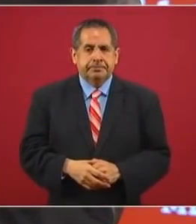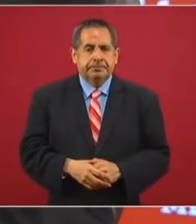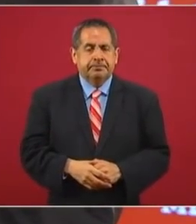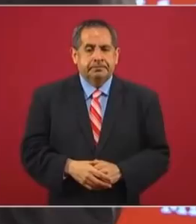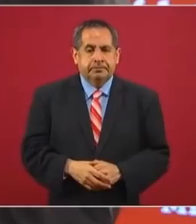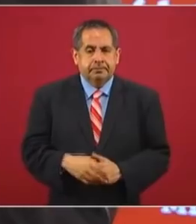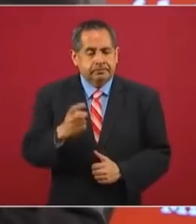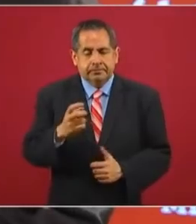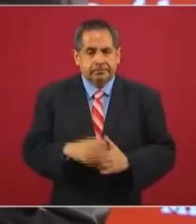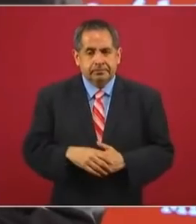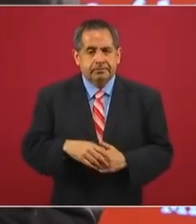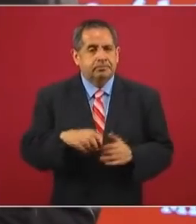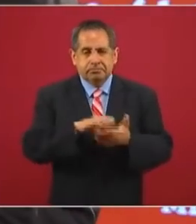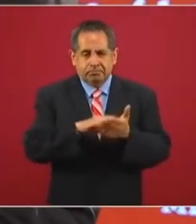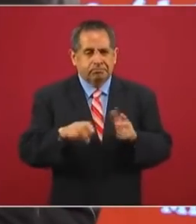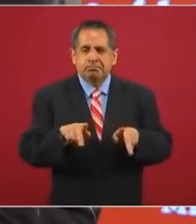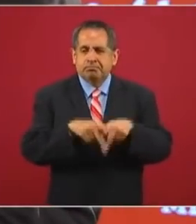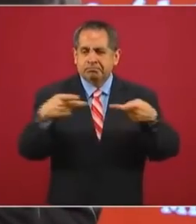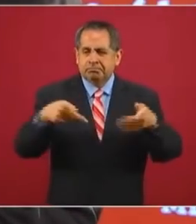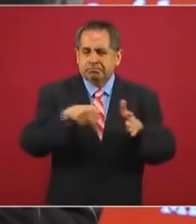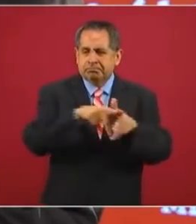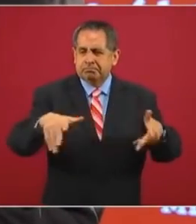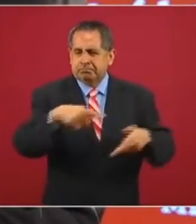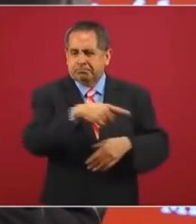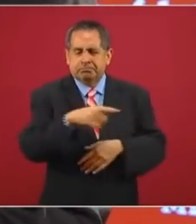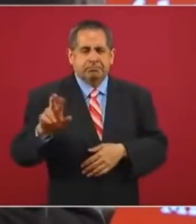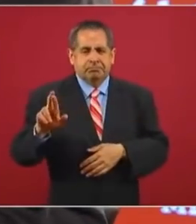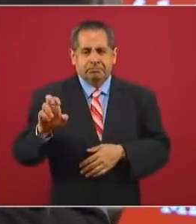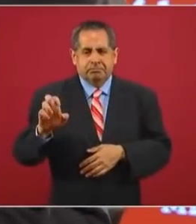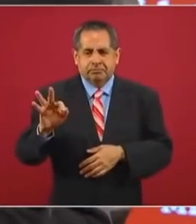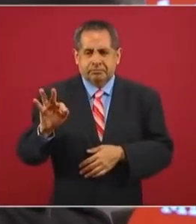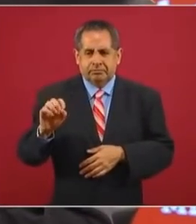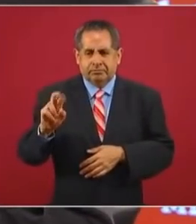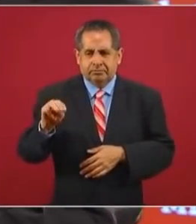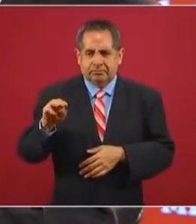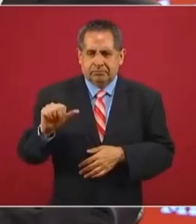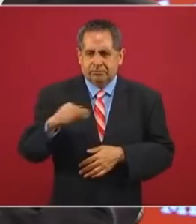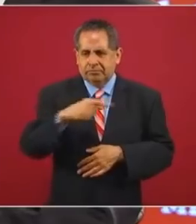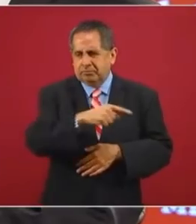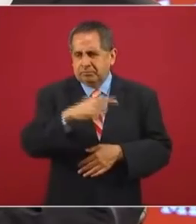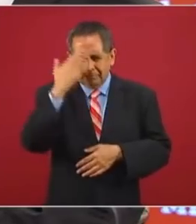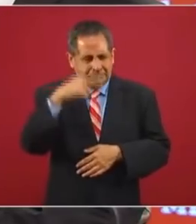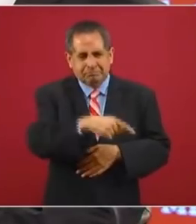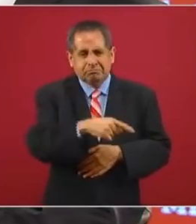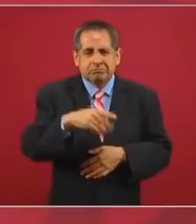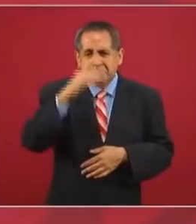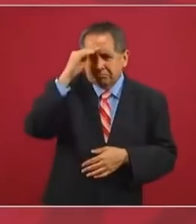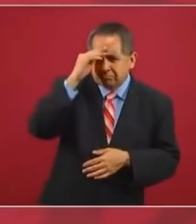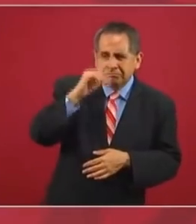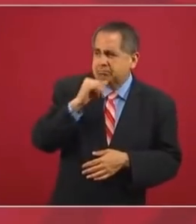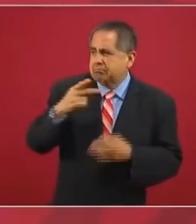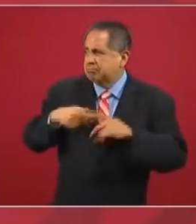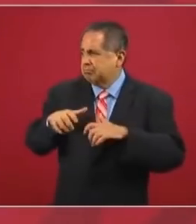Lo que hace el Reforma de que sin tomar en cuenta a la